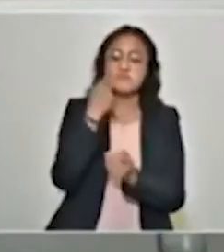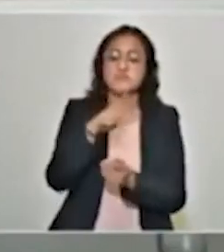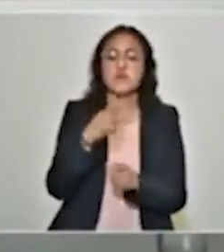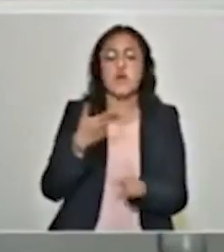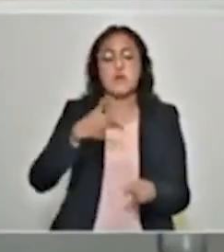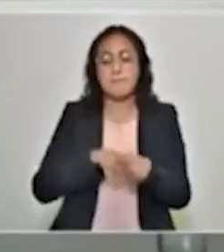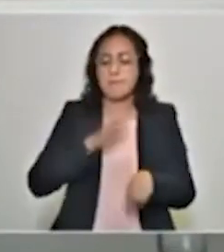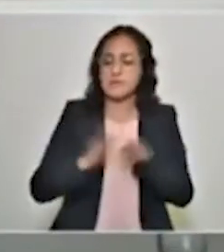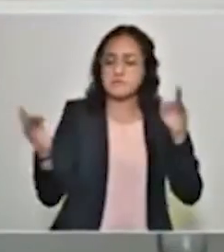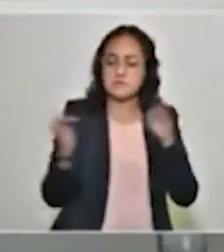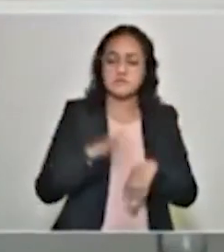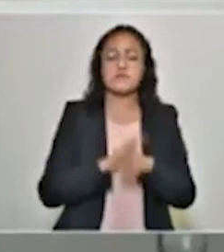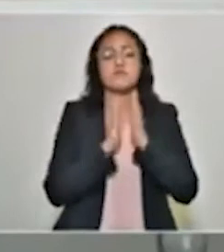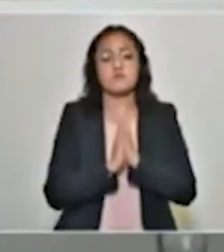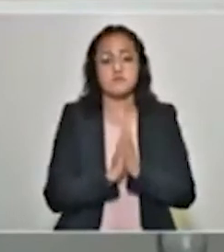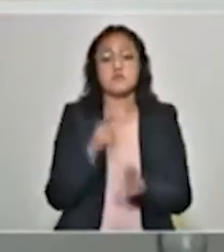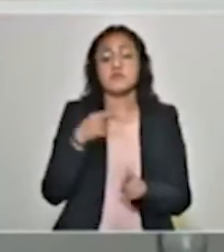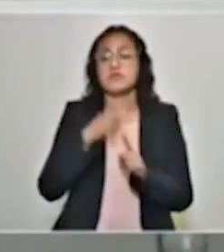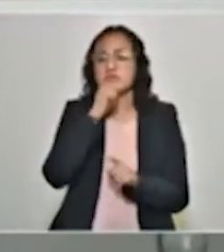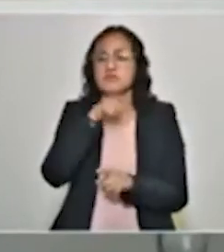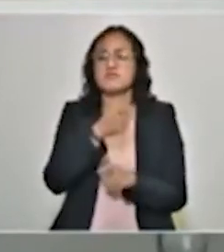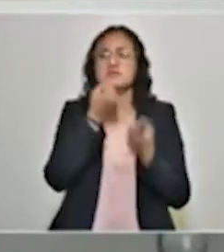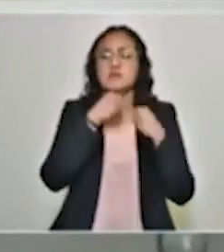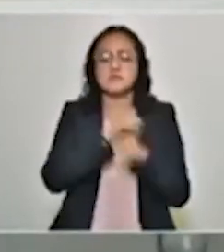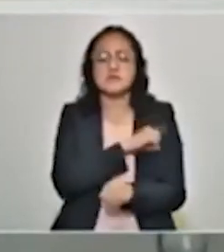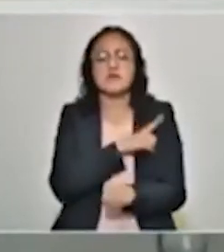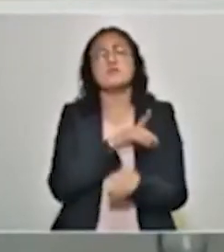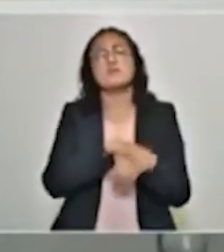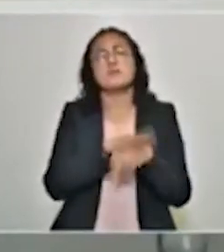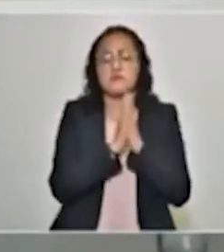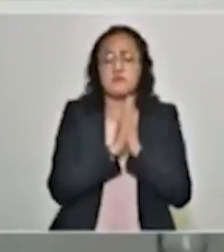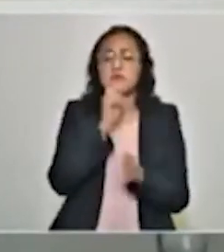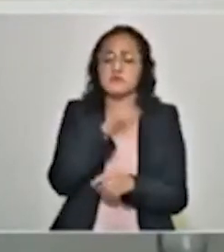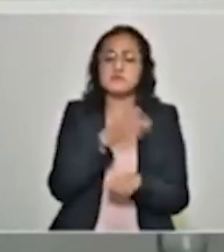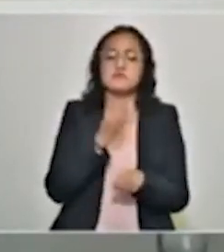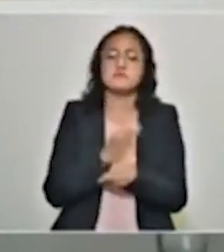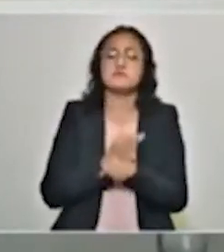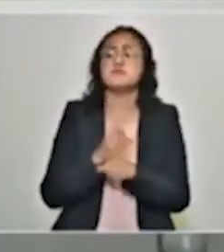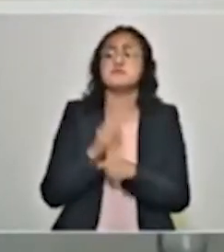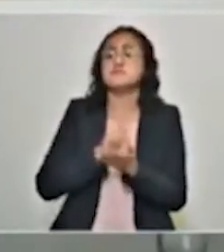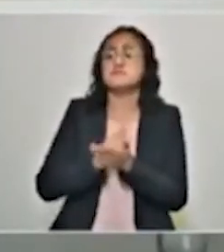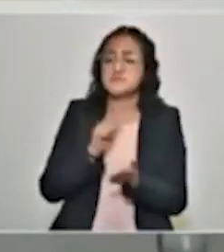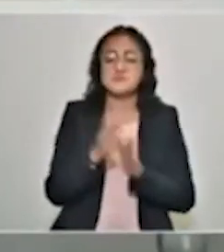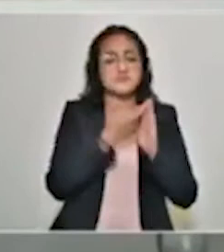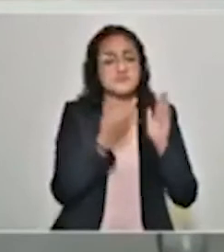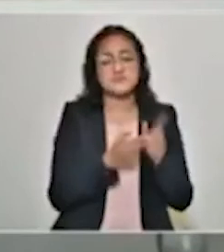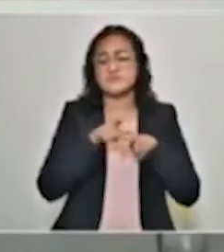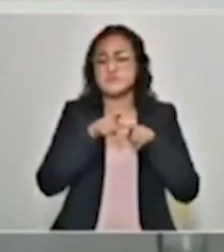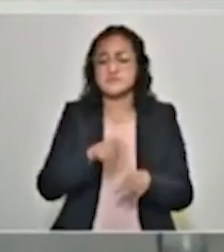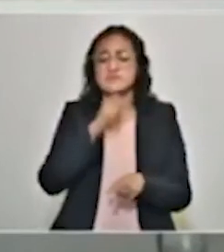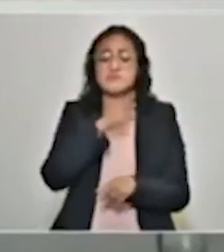más cercana, si es posible de los servicios de salud mejor y mantener las medidas de higiene y así como